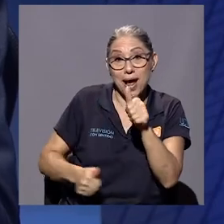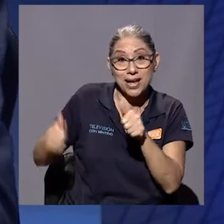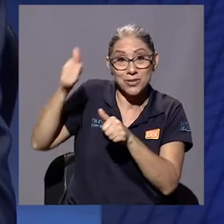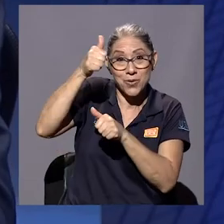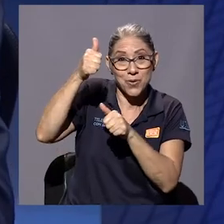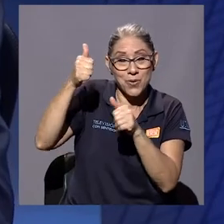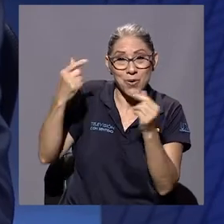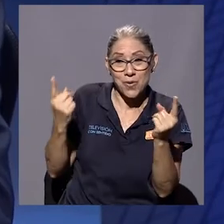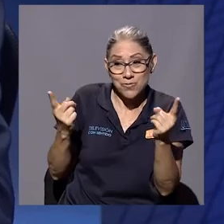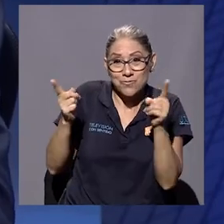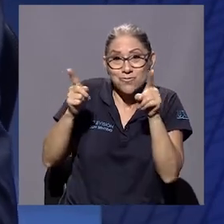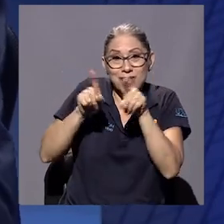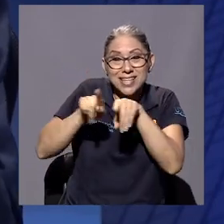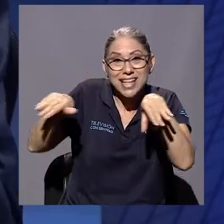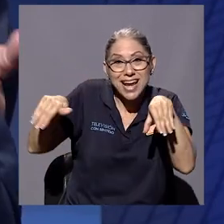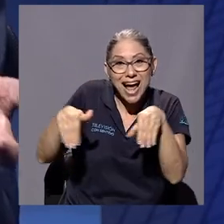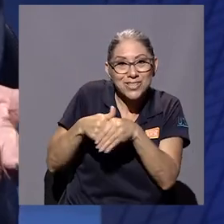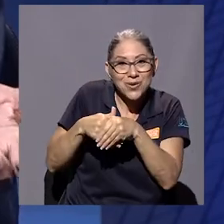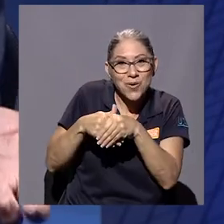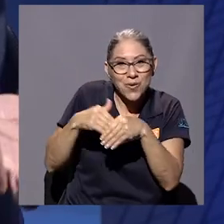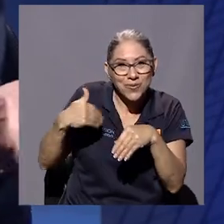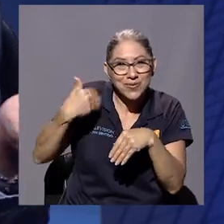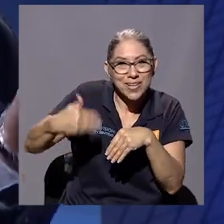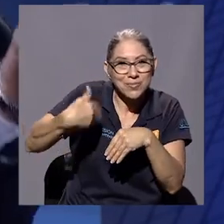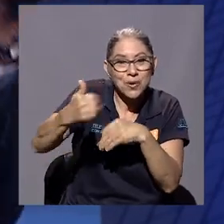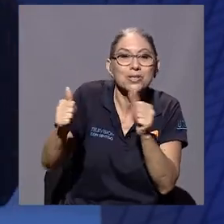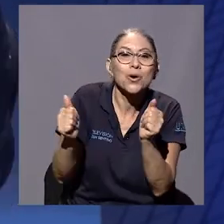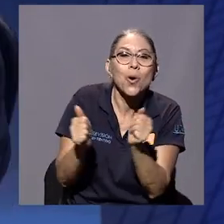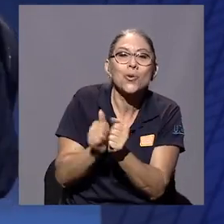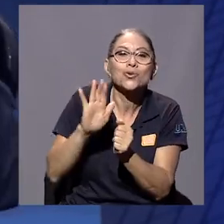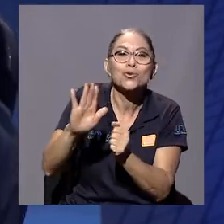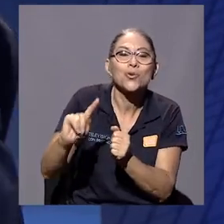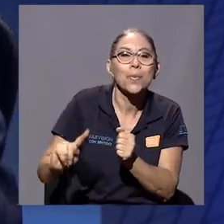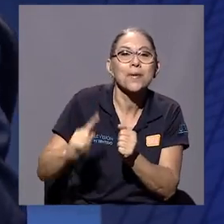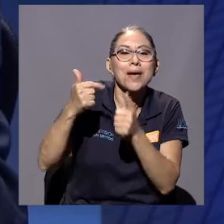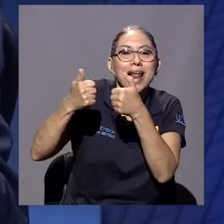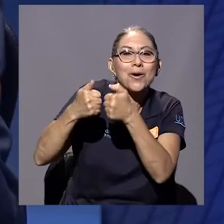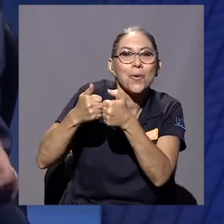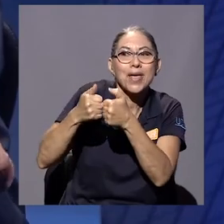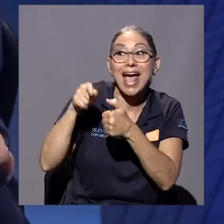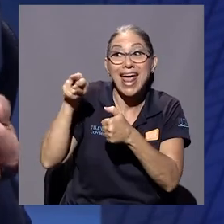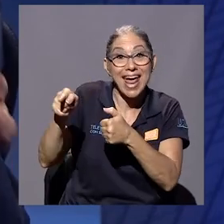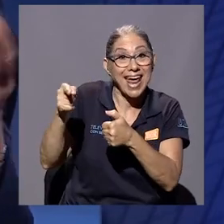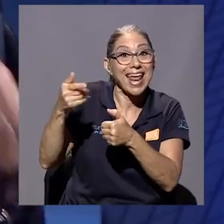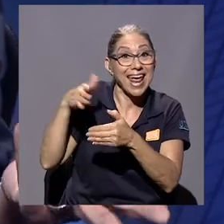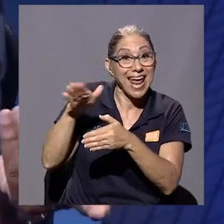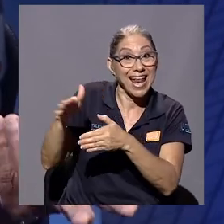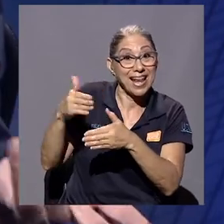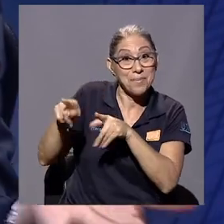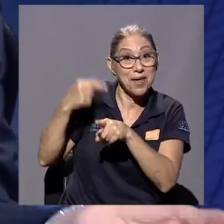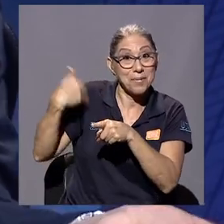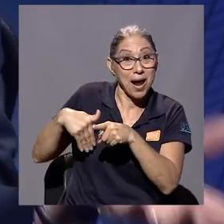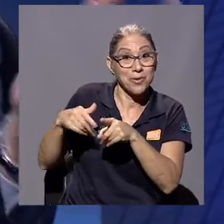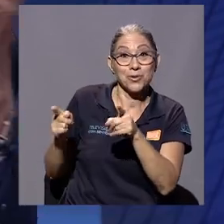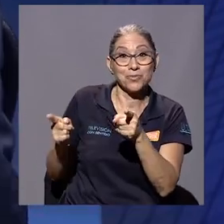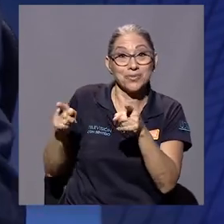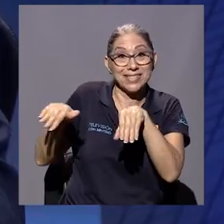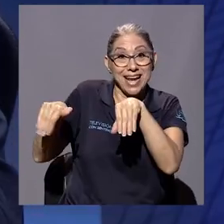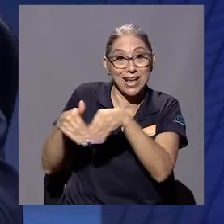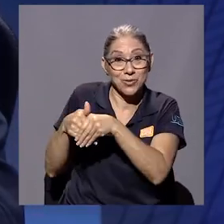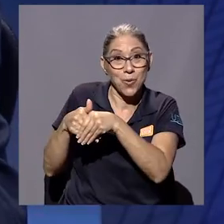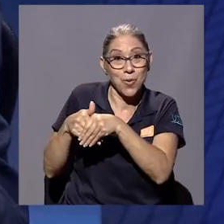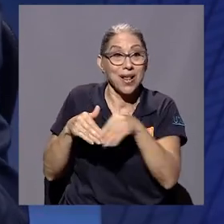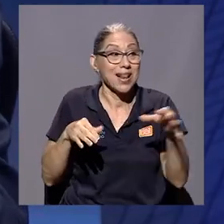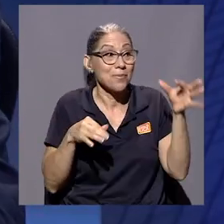que se casó años después con lo que fue su primera novia. quedó viudo y ella también y entonces se